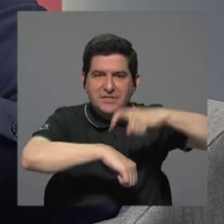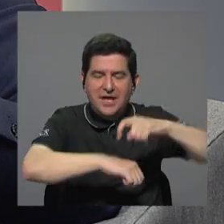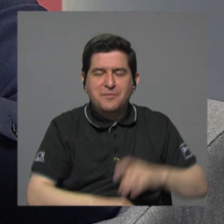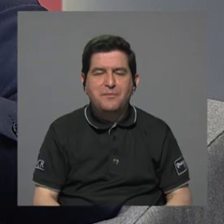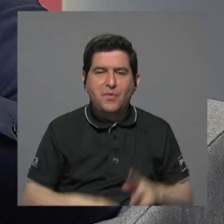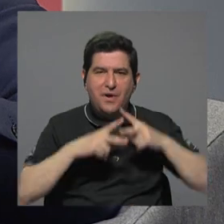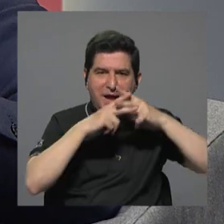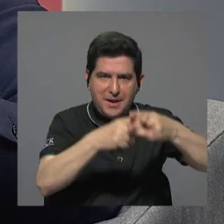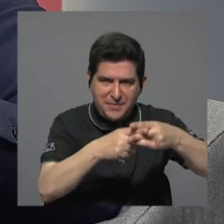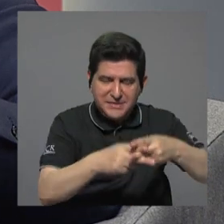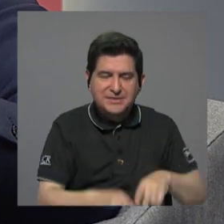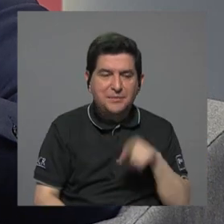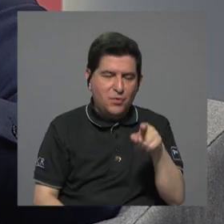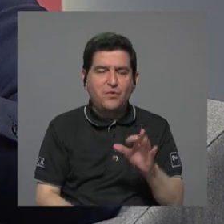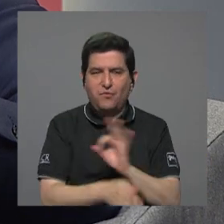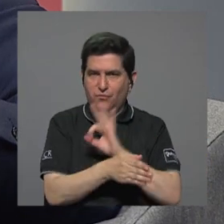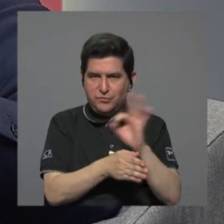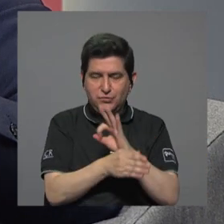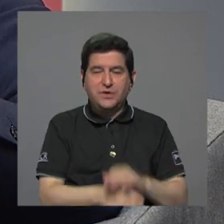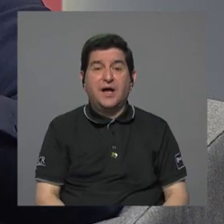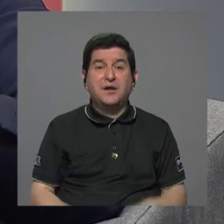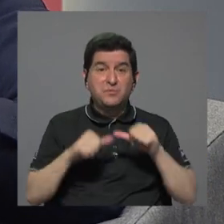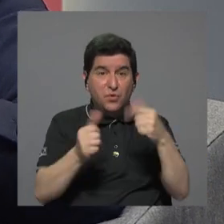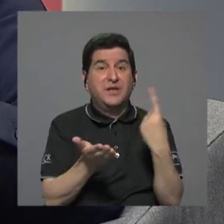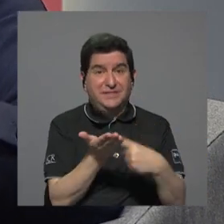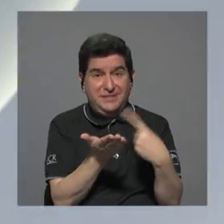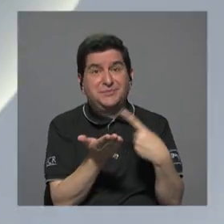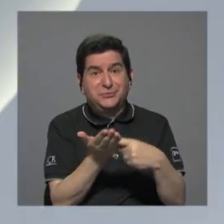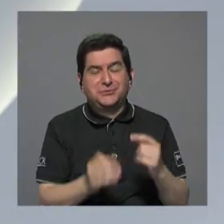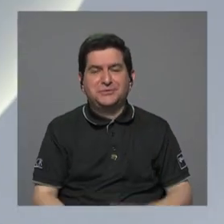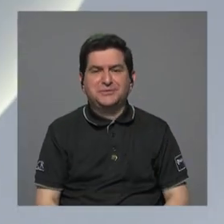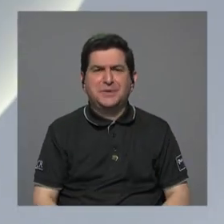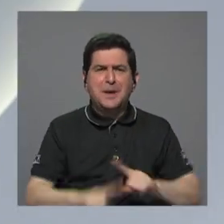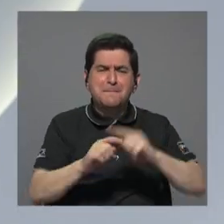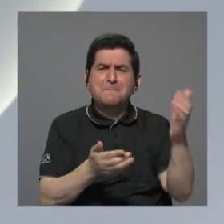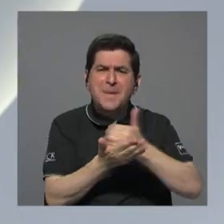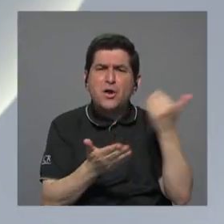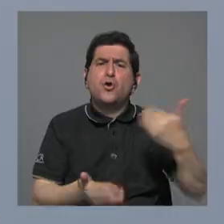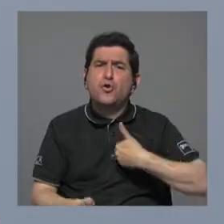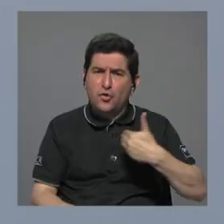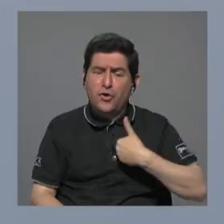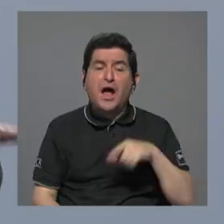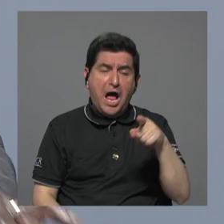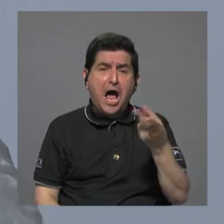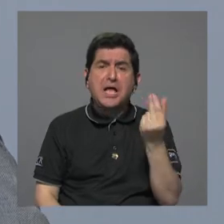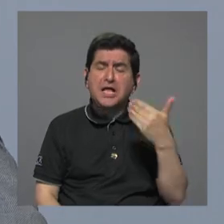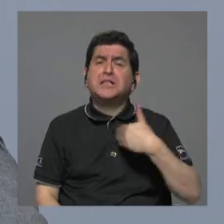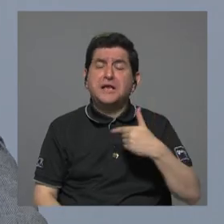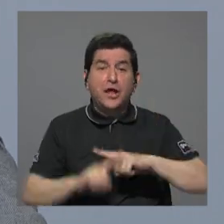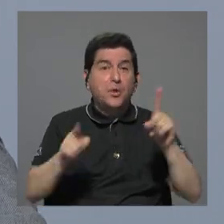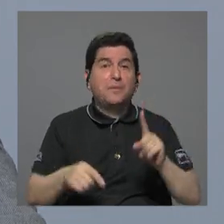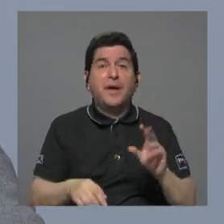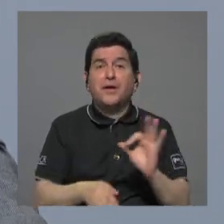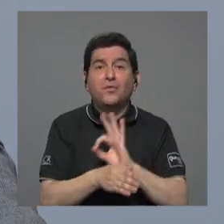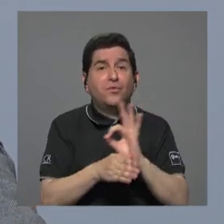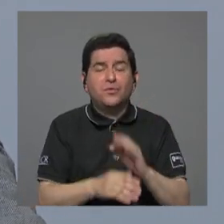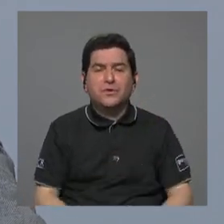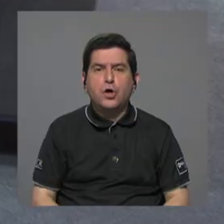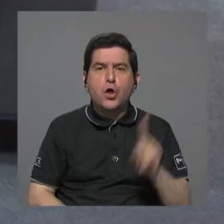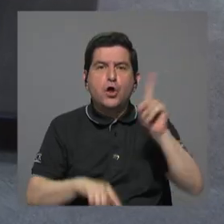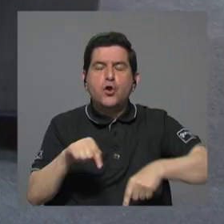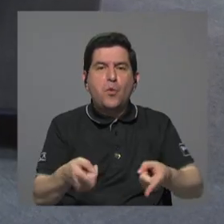fideicomiso que iba a operar eso porque aún estamos en eso pero los recursos están ahí ahí está la plata pero no está